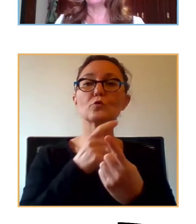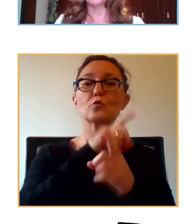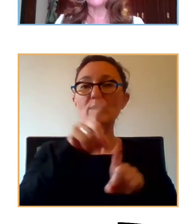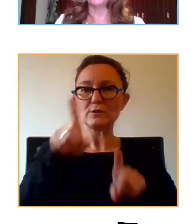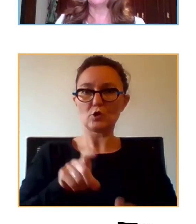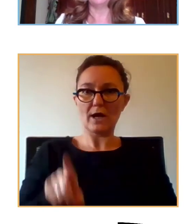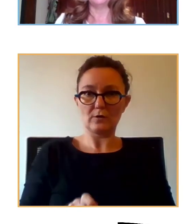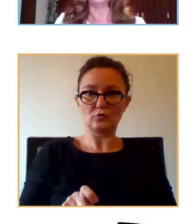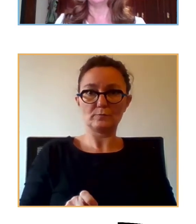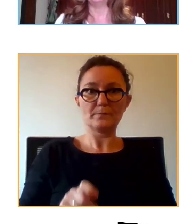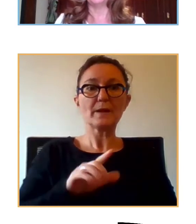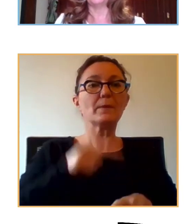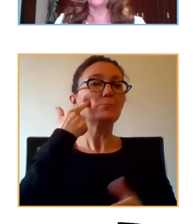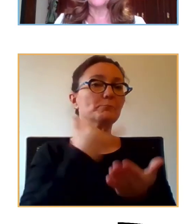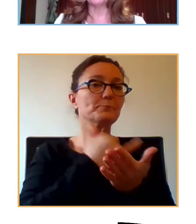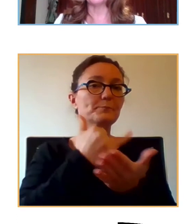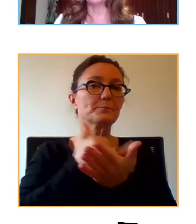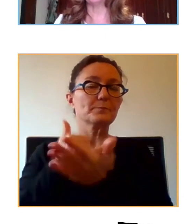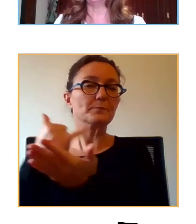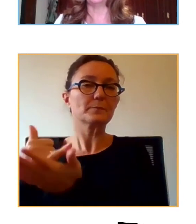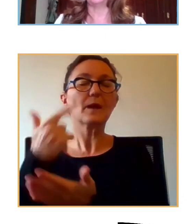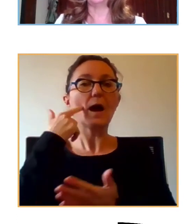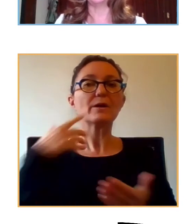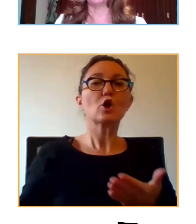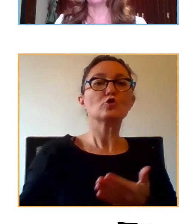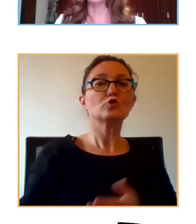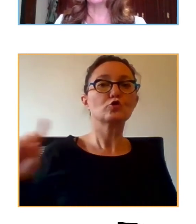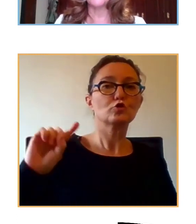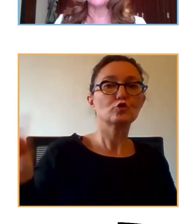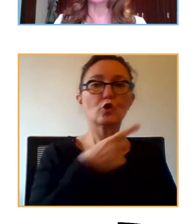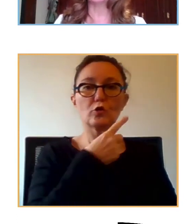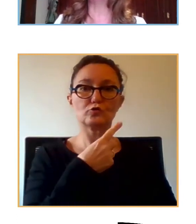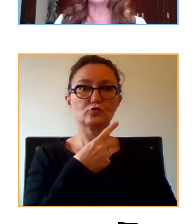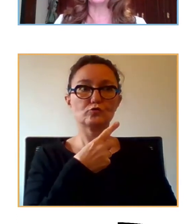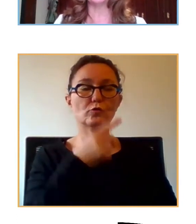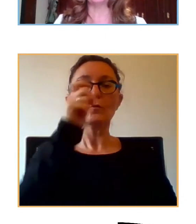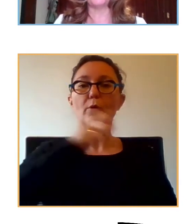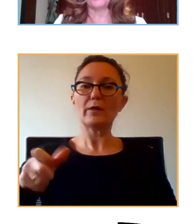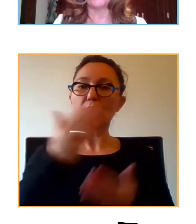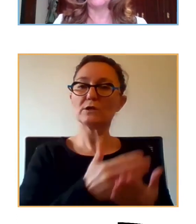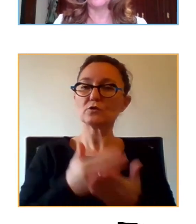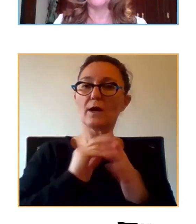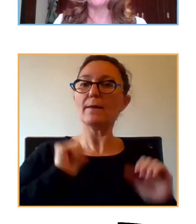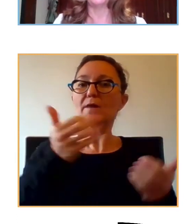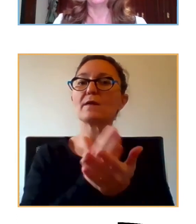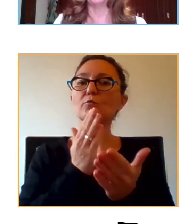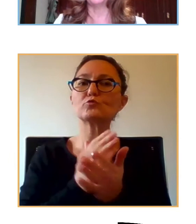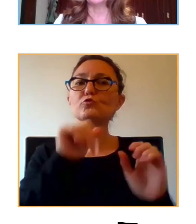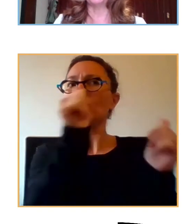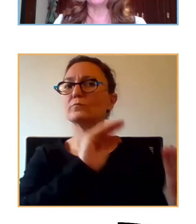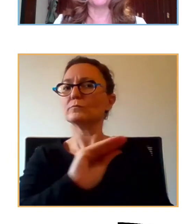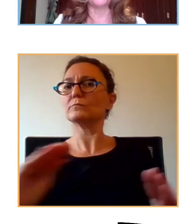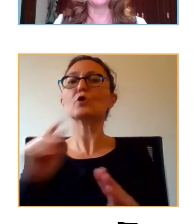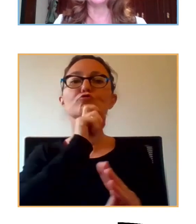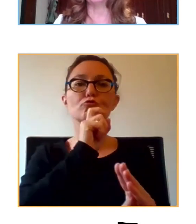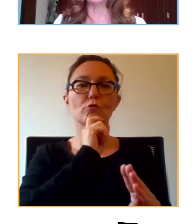hacer un screening y ver toda la población, toda esa población escolar, en qué condiciones comenzaba el curso. Condiciones